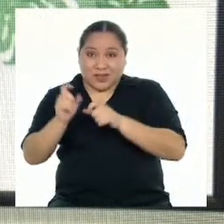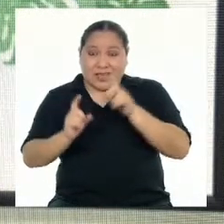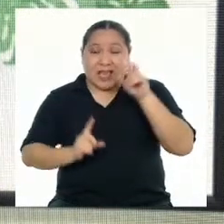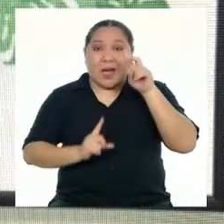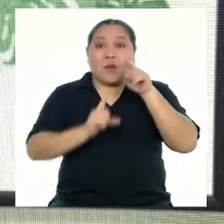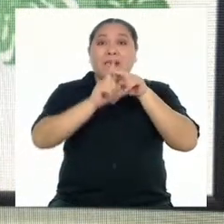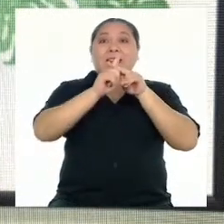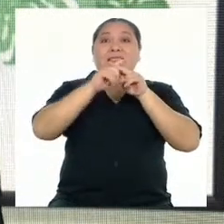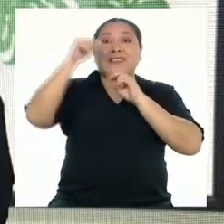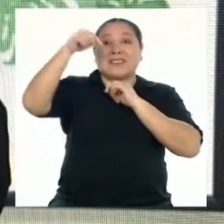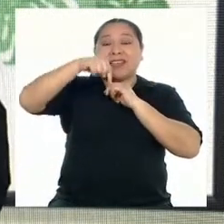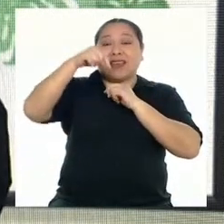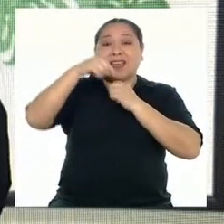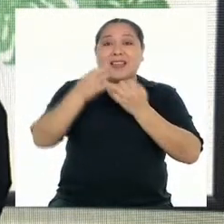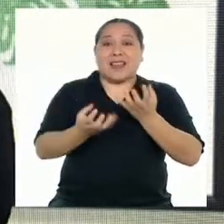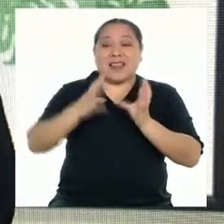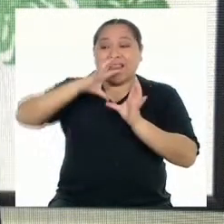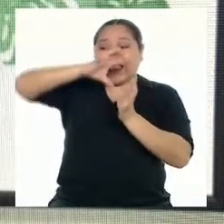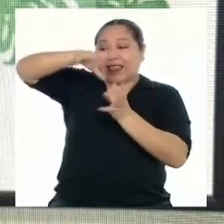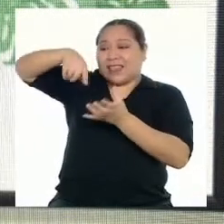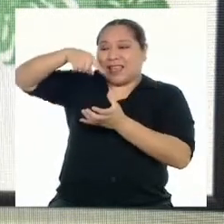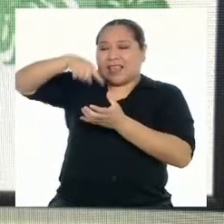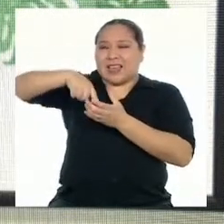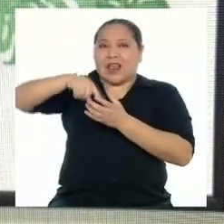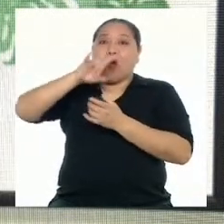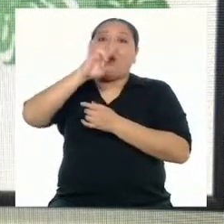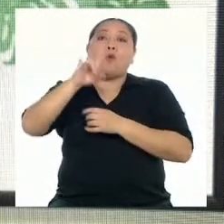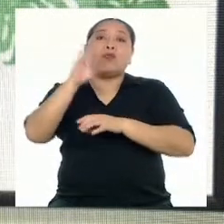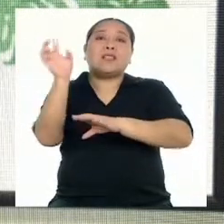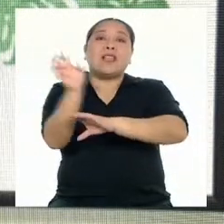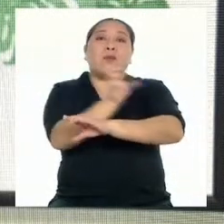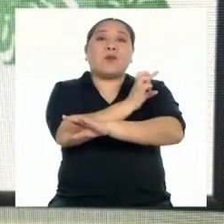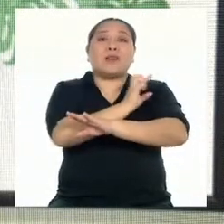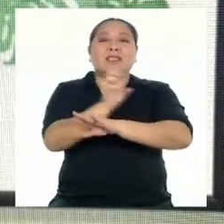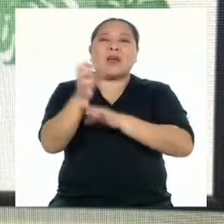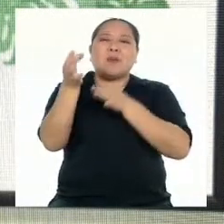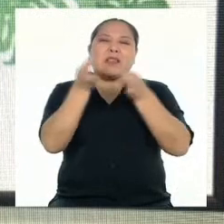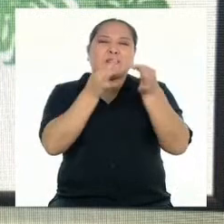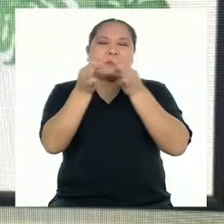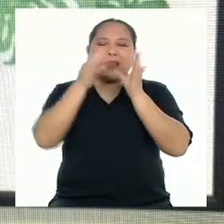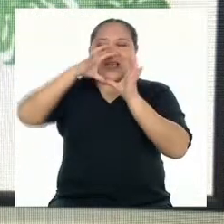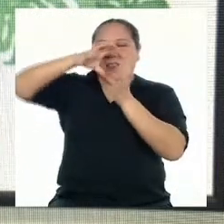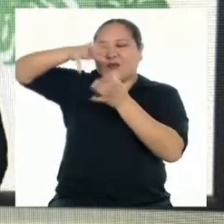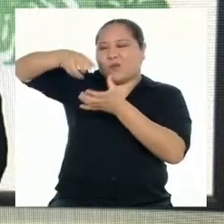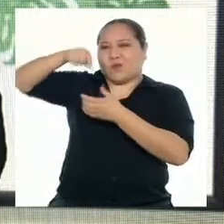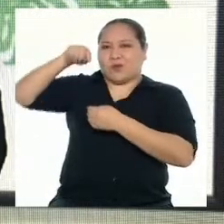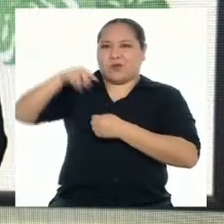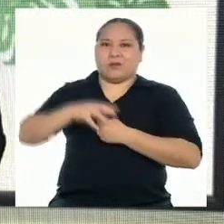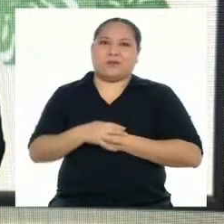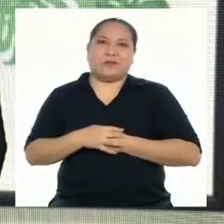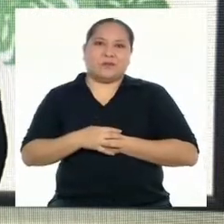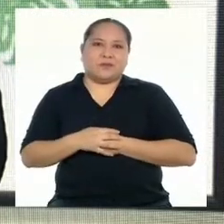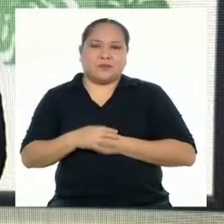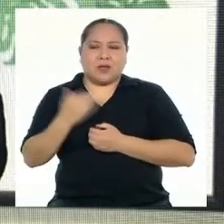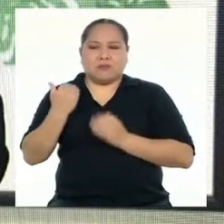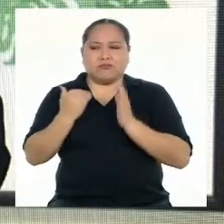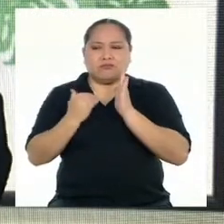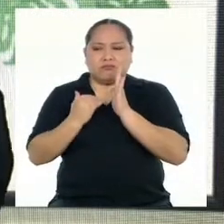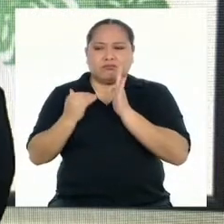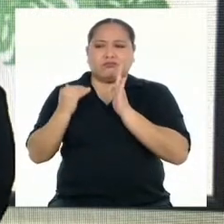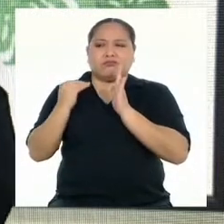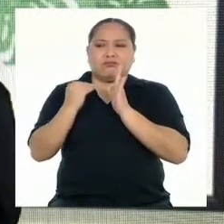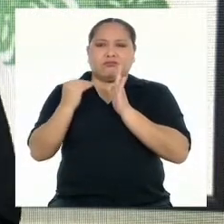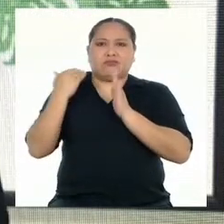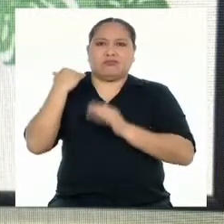sobre la tierra, apela a la poesía para explicar su realidad y su mundo. Por hoy vamos creciendo,